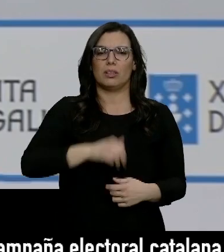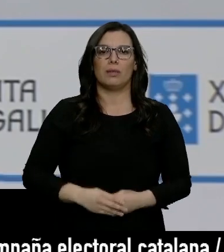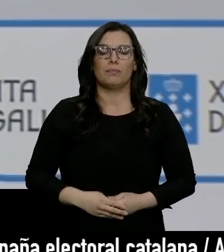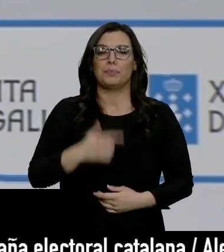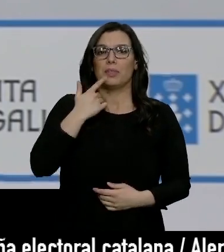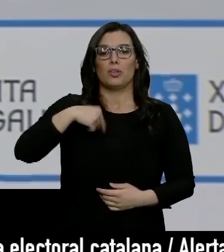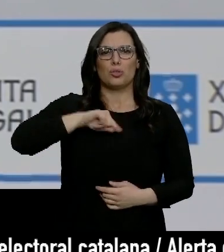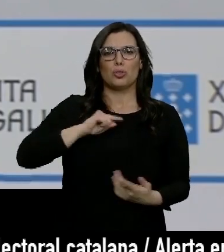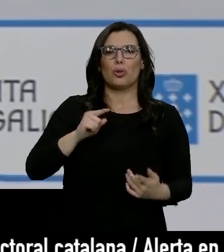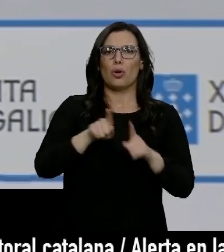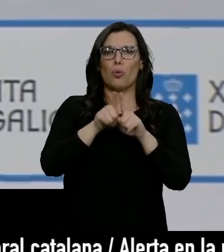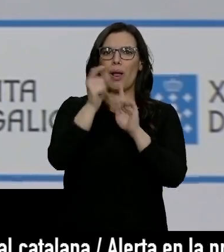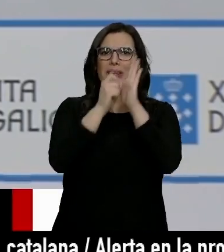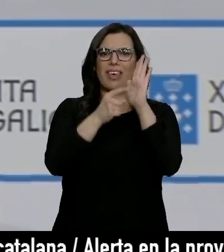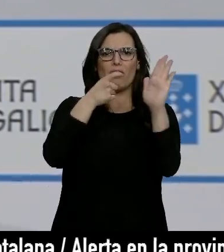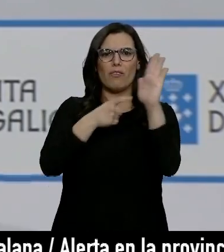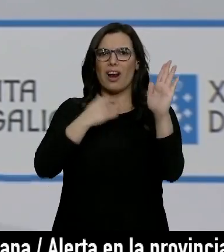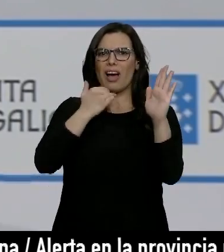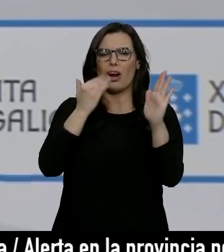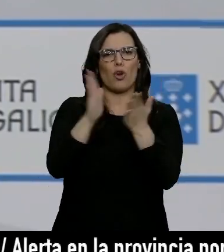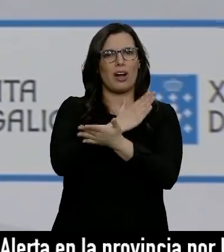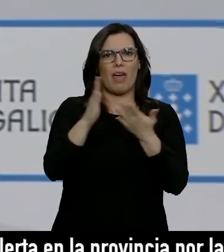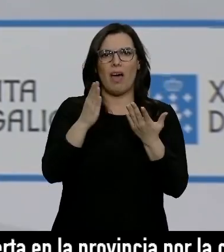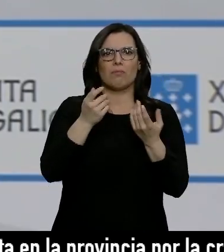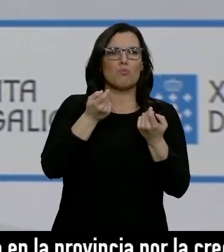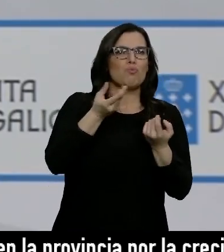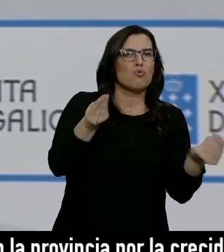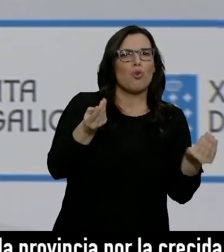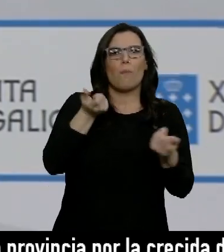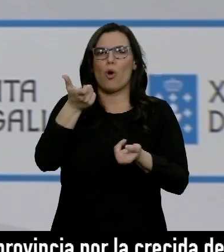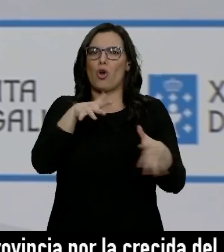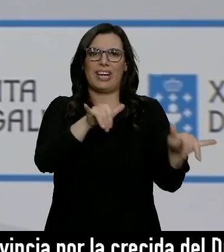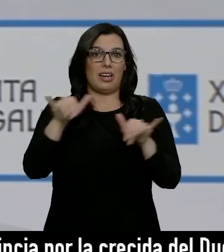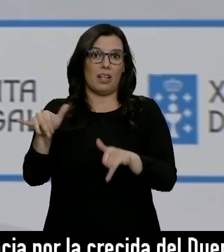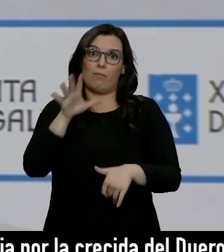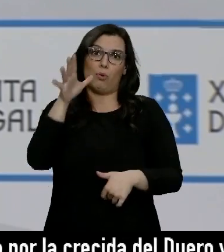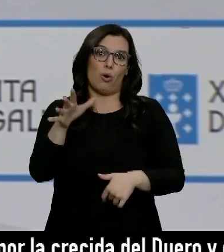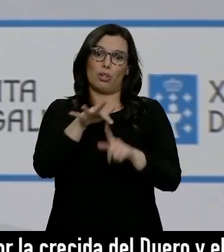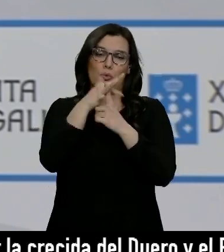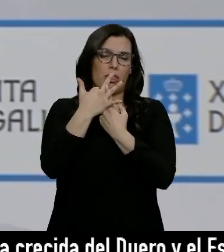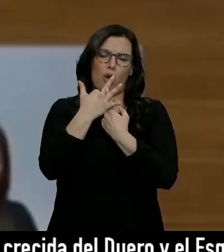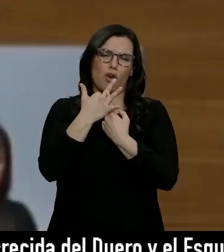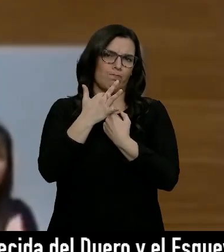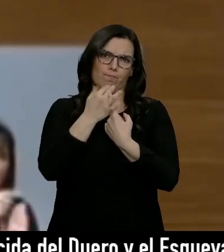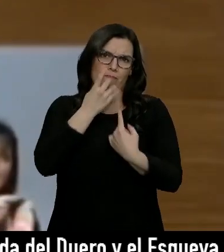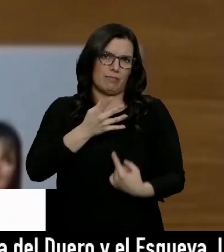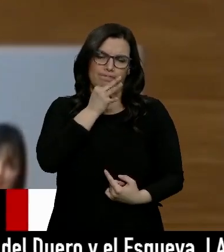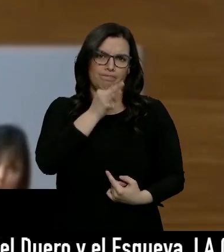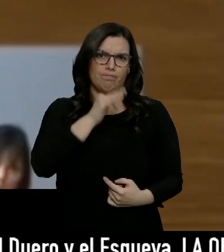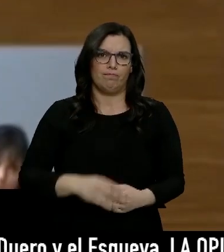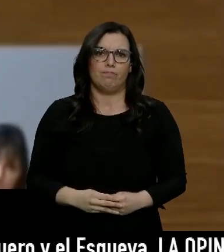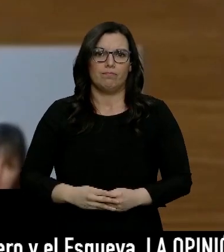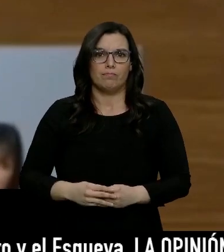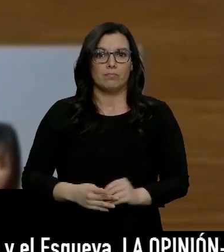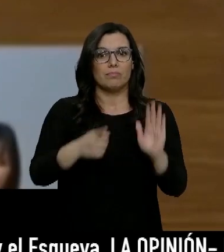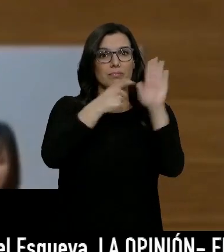levantamiento, ni poco ni moito, de restricciones, porque no está la situación para esto. Las restricciones